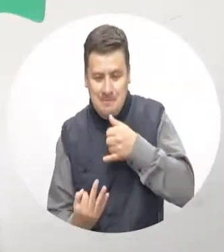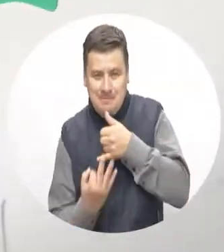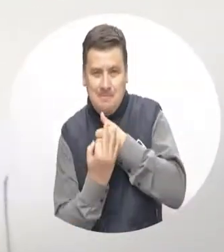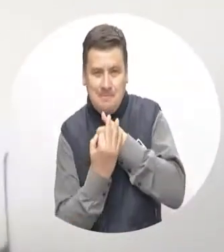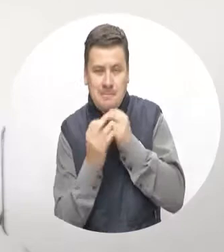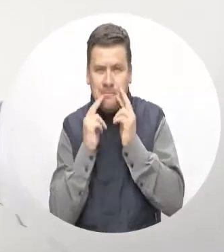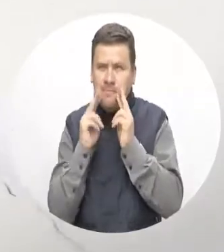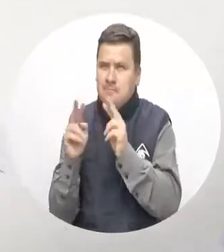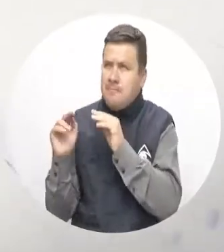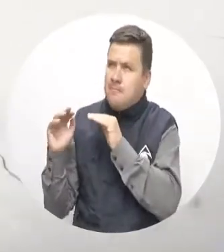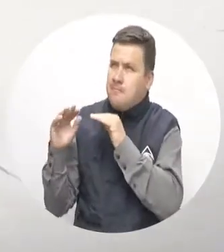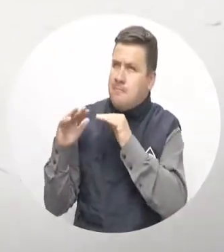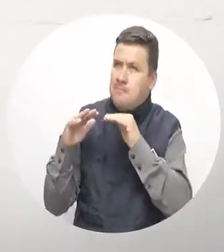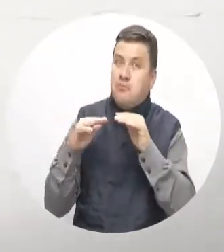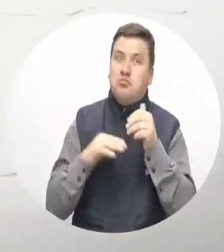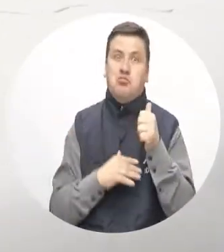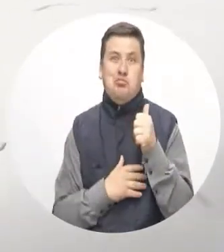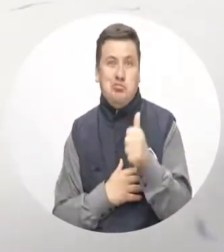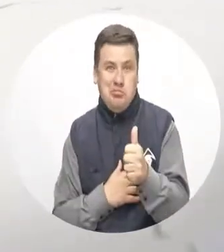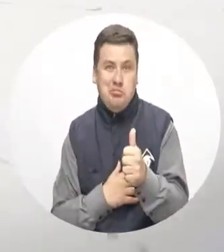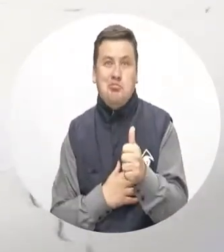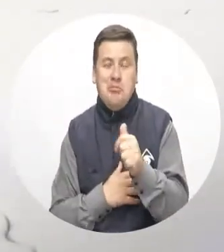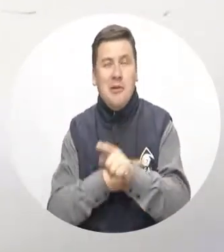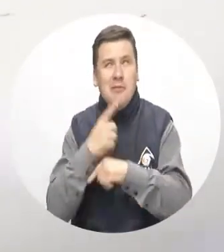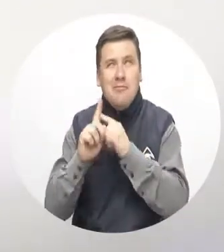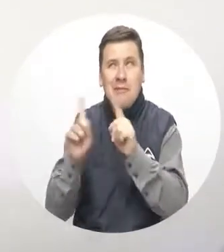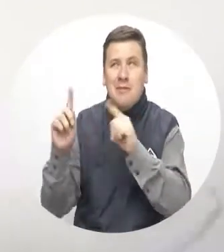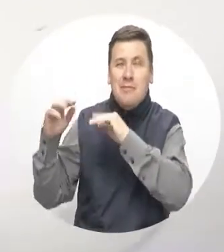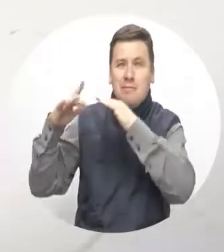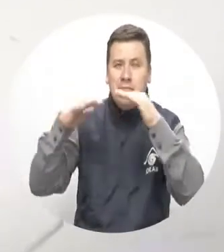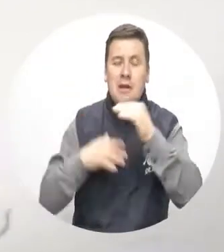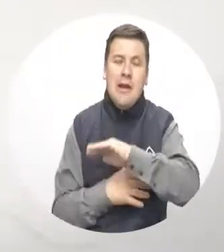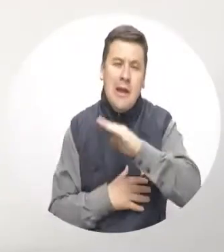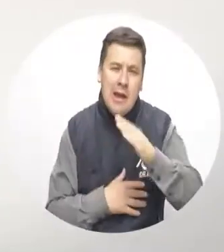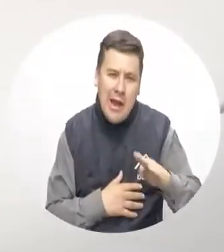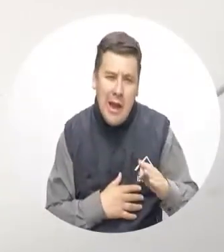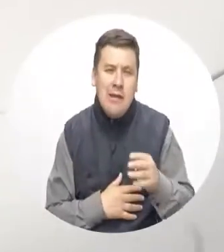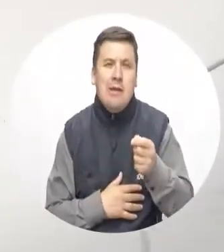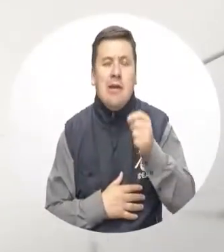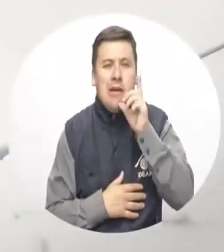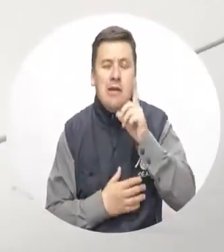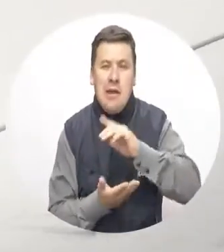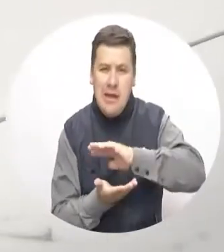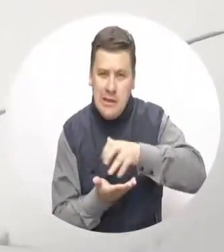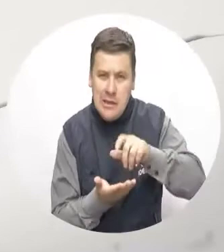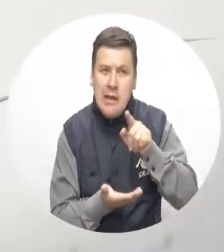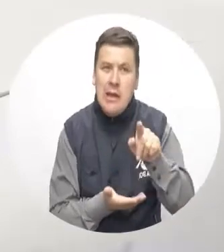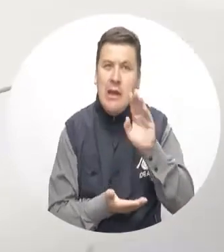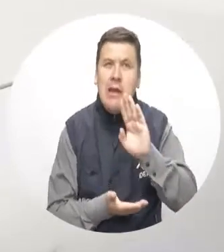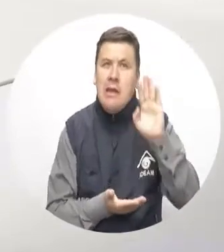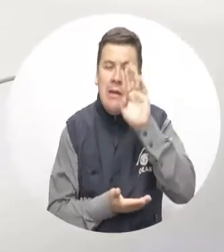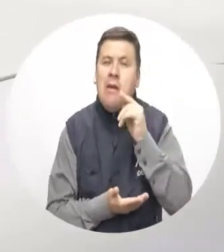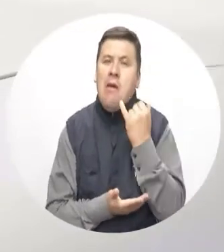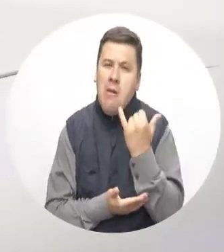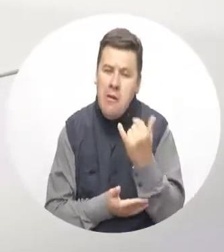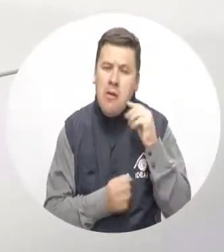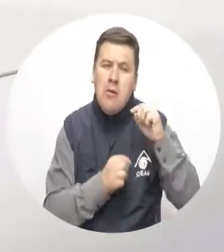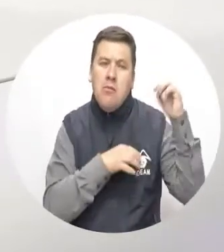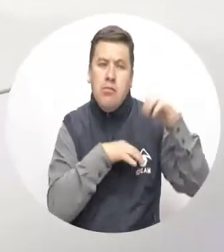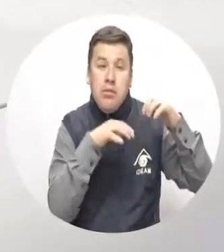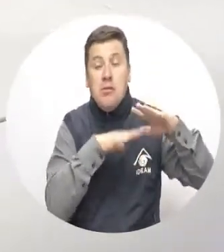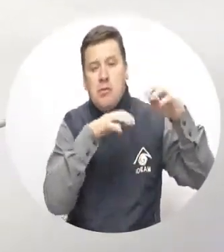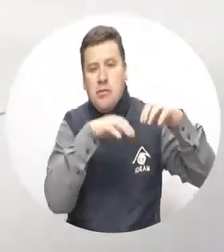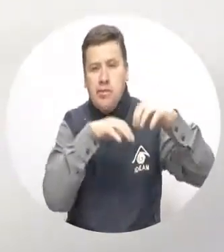Para la región andina se puede contar con buen tiempo aunque nublado. Antioquia, Caldas y Santander son los departamentos en los que